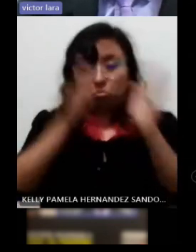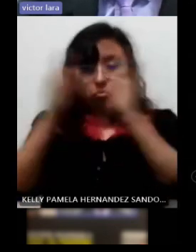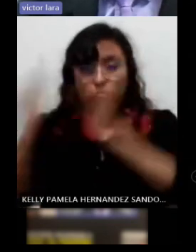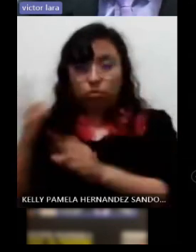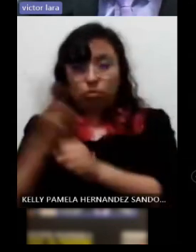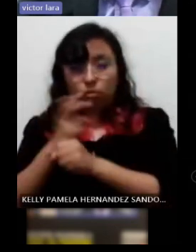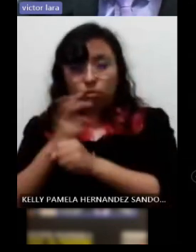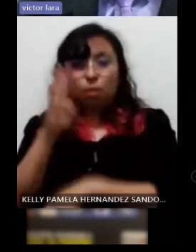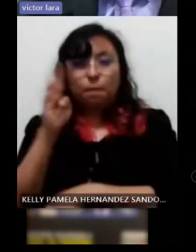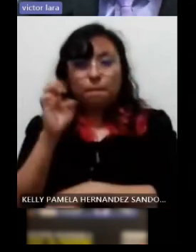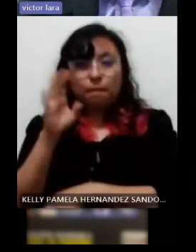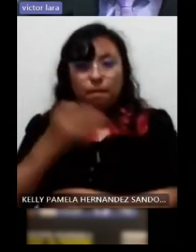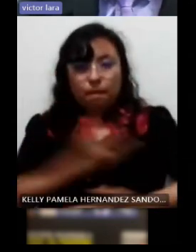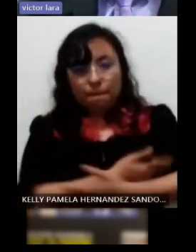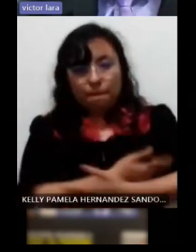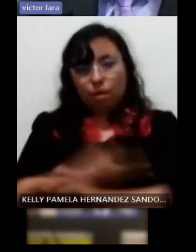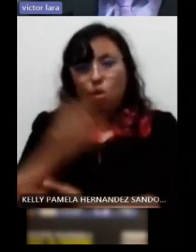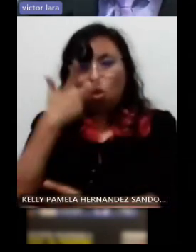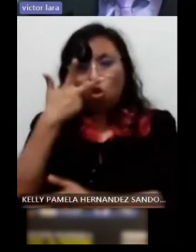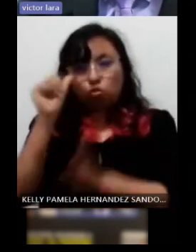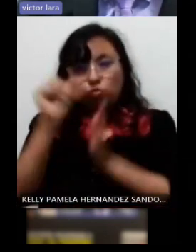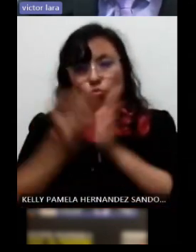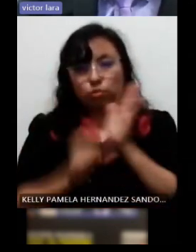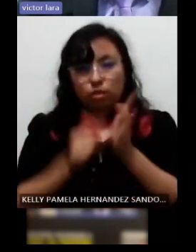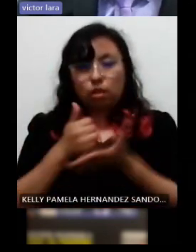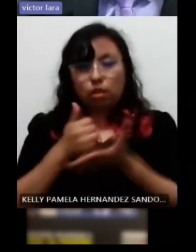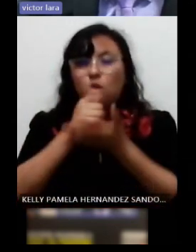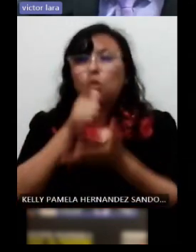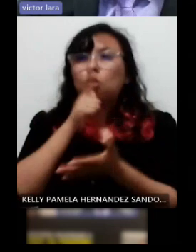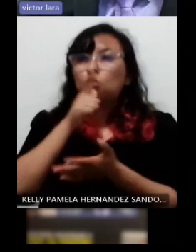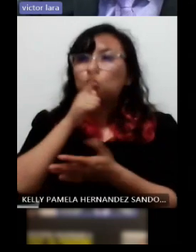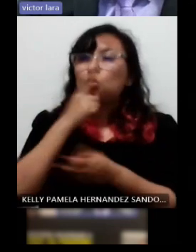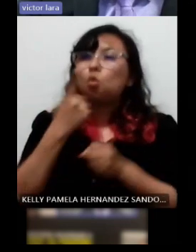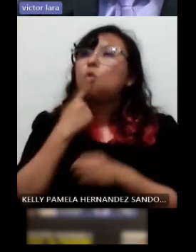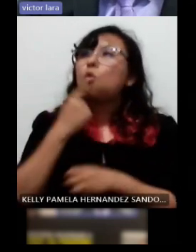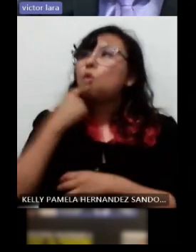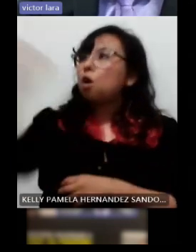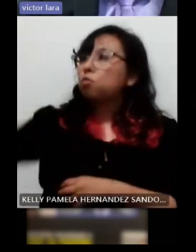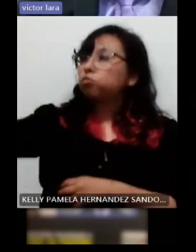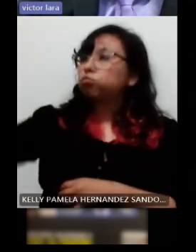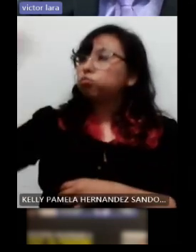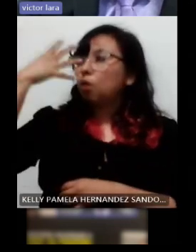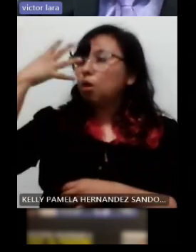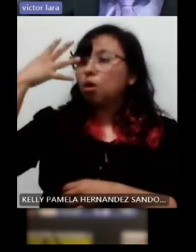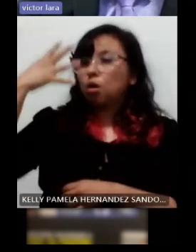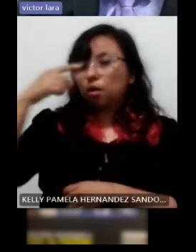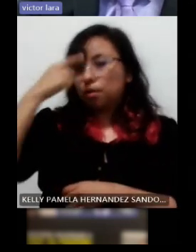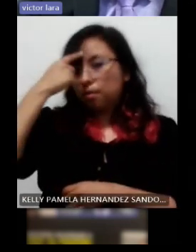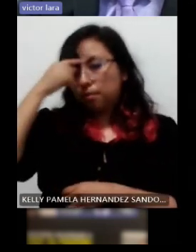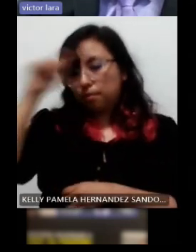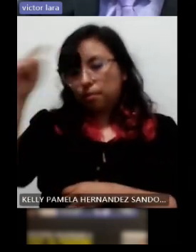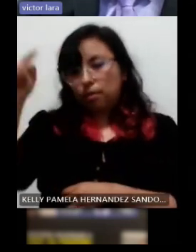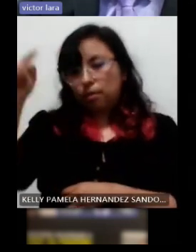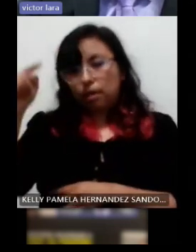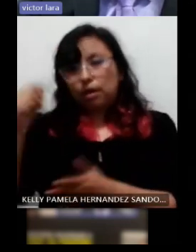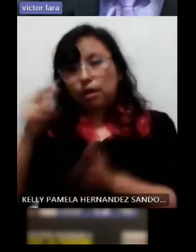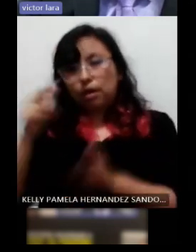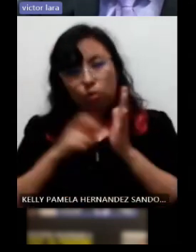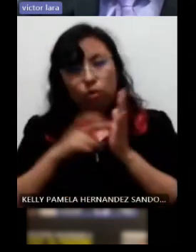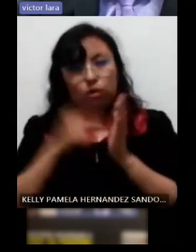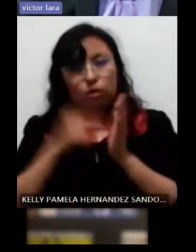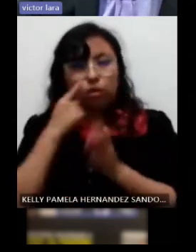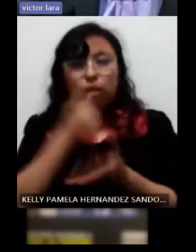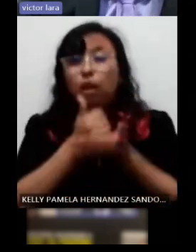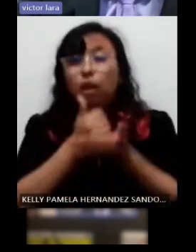aproximadamente de ocho meses que recibe estimulación de luz roja para el control cefálico y saber si este